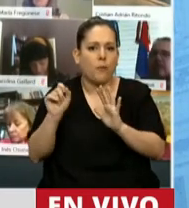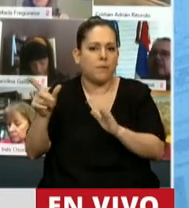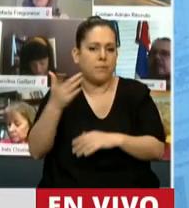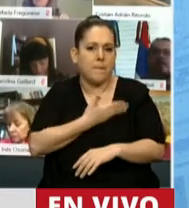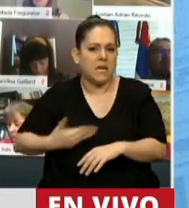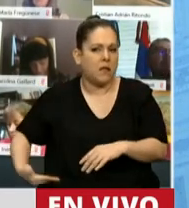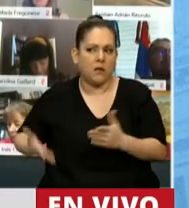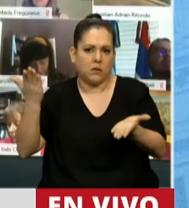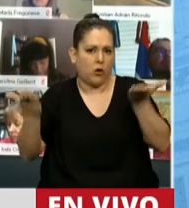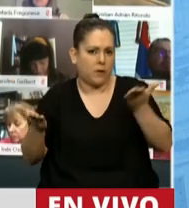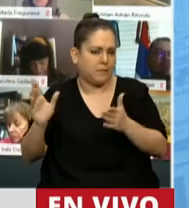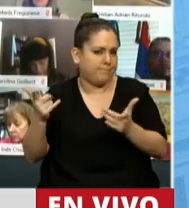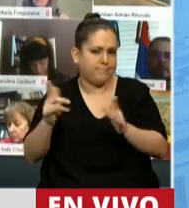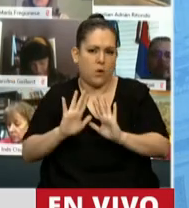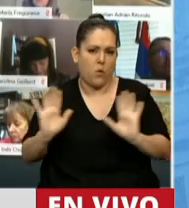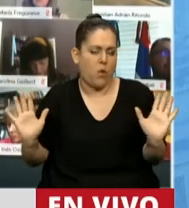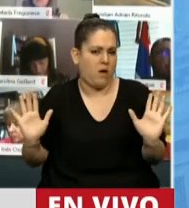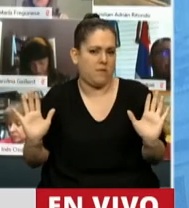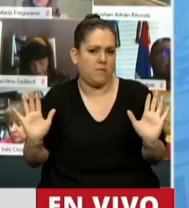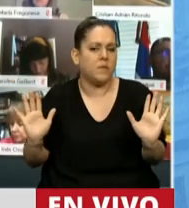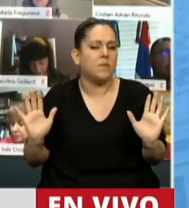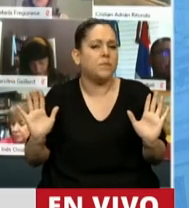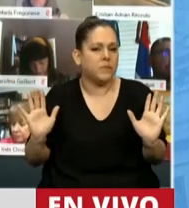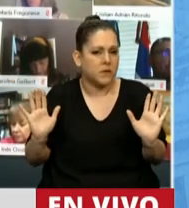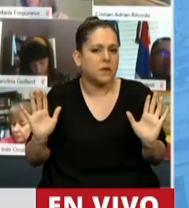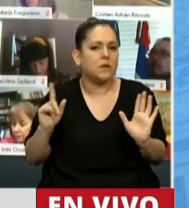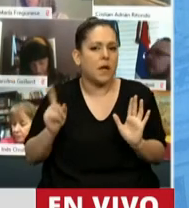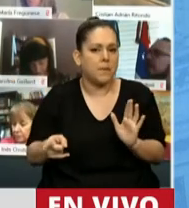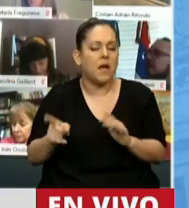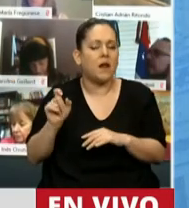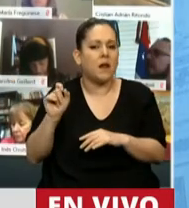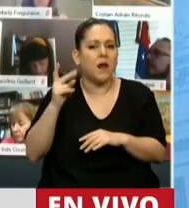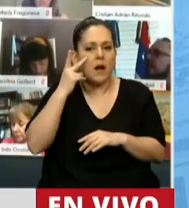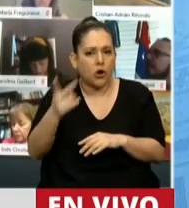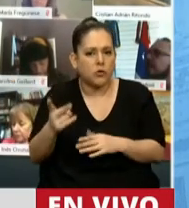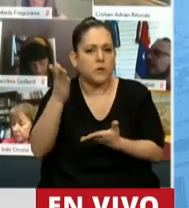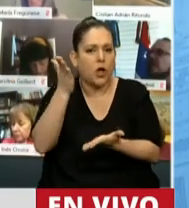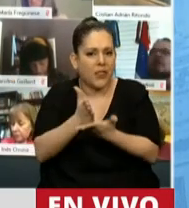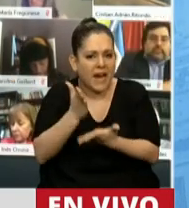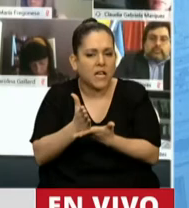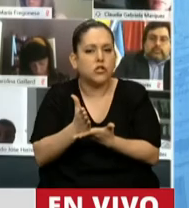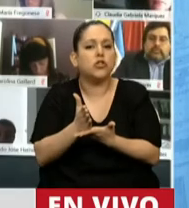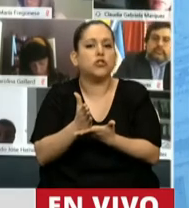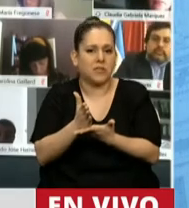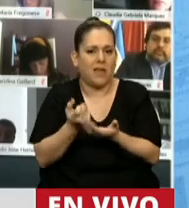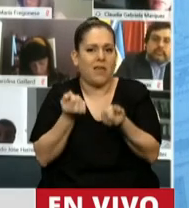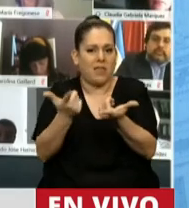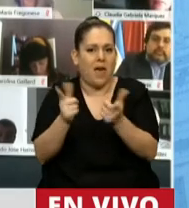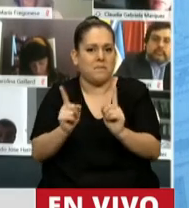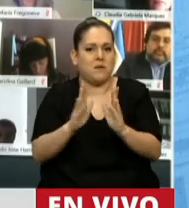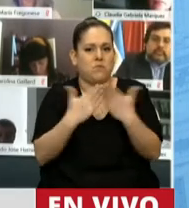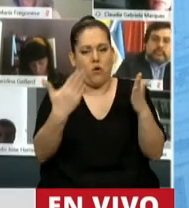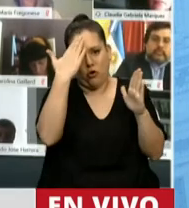en tanto y cuanto el reconocimiento de esos derechos y garantías que establece la